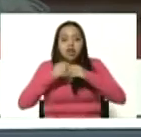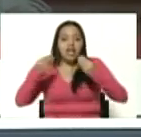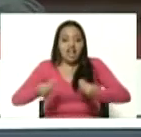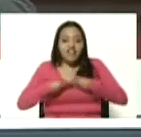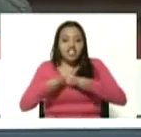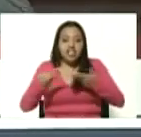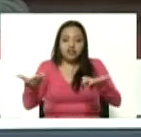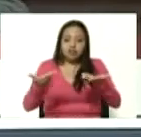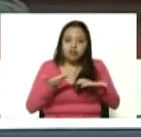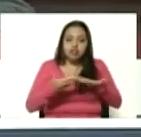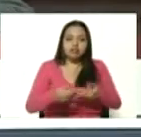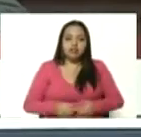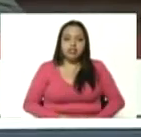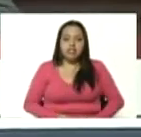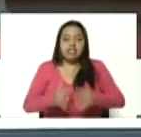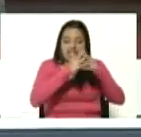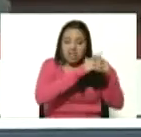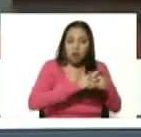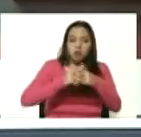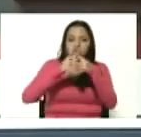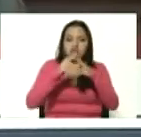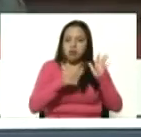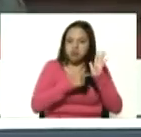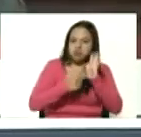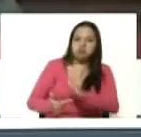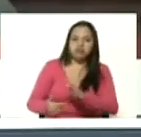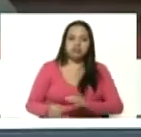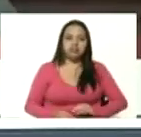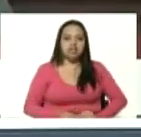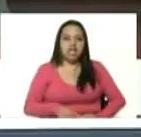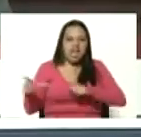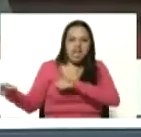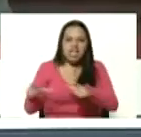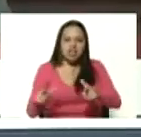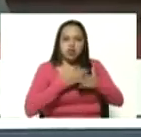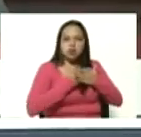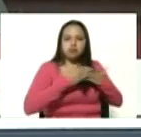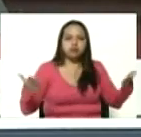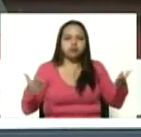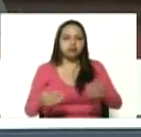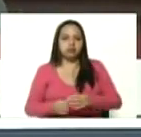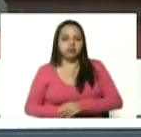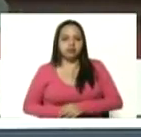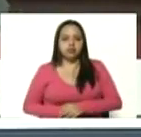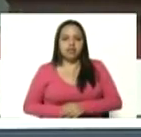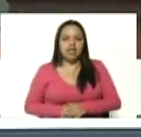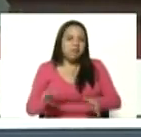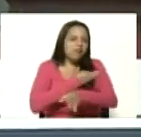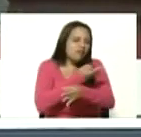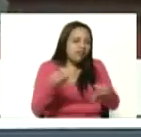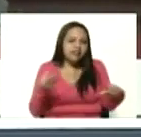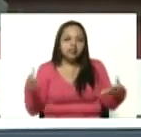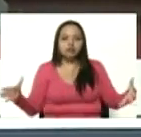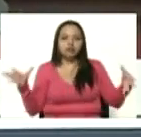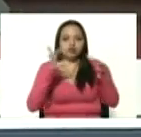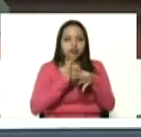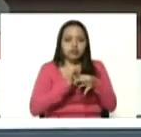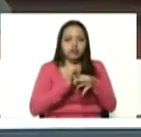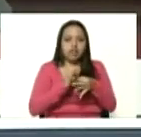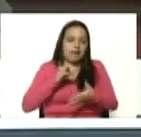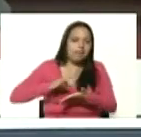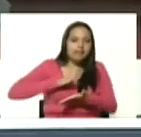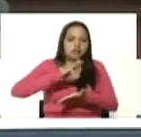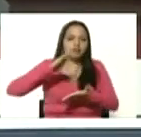ponga que el imperialismo nos lance listos prestos y dispuestos en perfecta unión espiritual